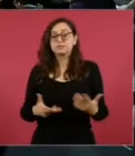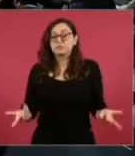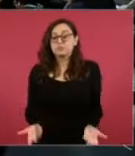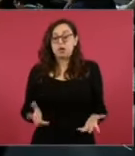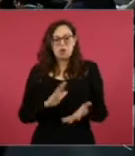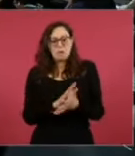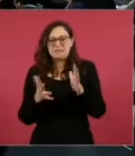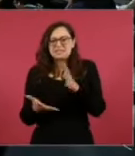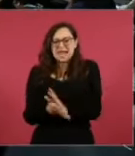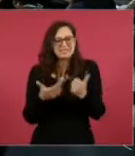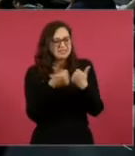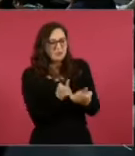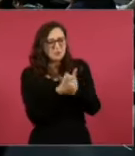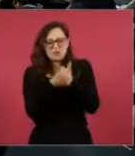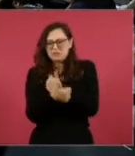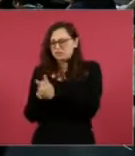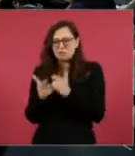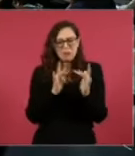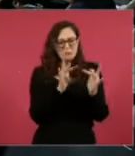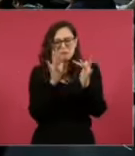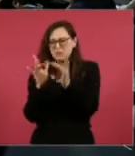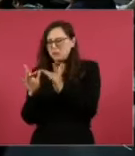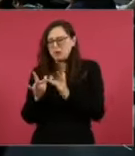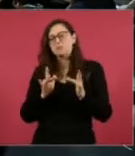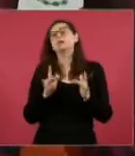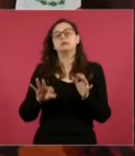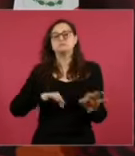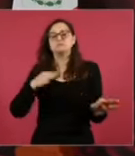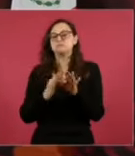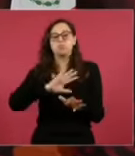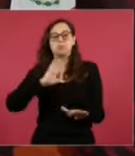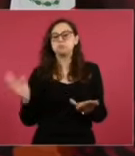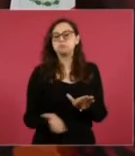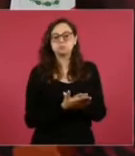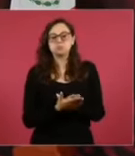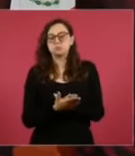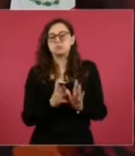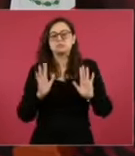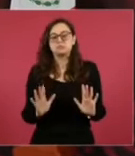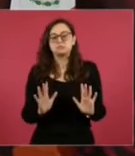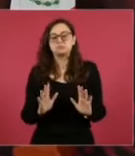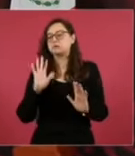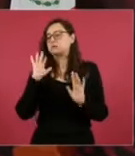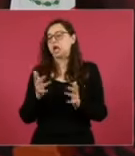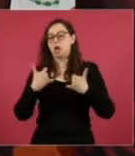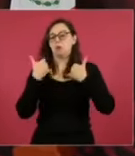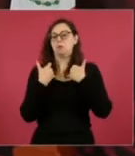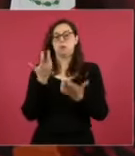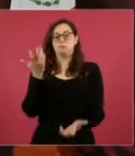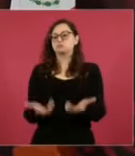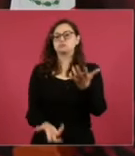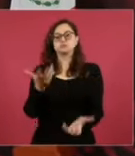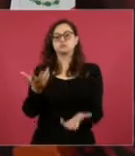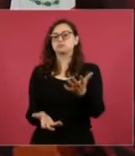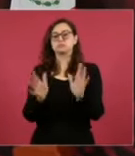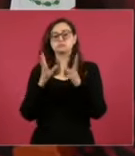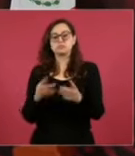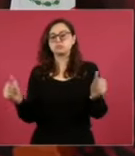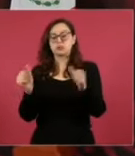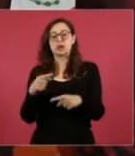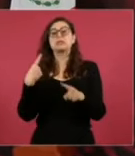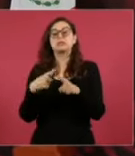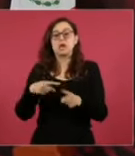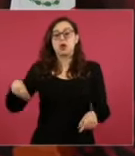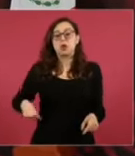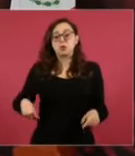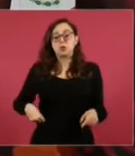de complicidad y encubrimiento movió todas sus redes mediáticas para lograr que ese asunto terminara y se cerrara, al haber sido supuestamente quemados los jóvenes estudiantes y al tener como únicos responsables